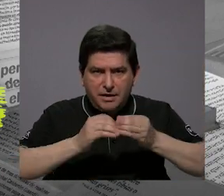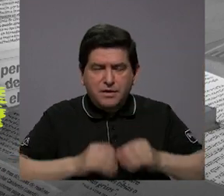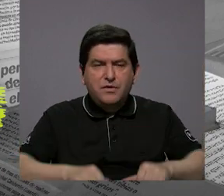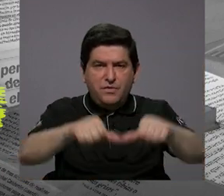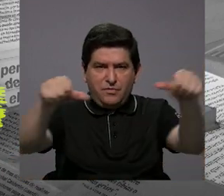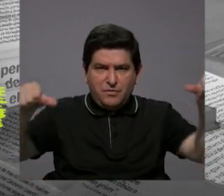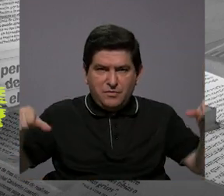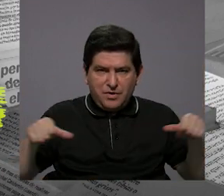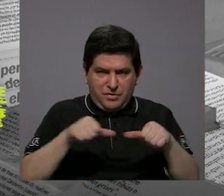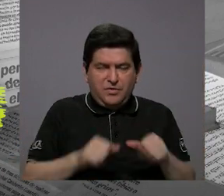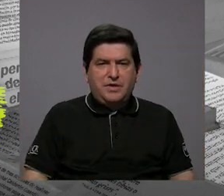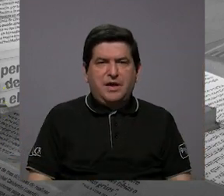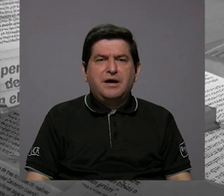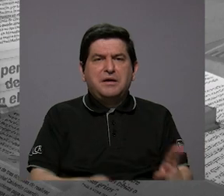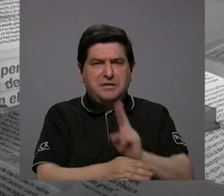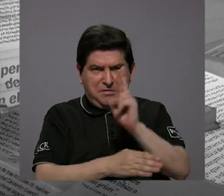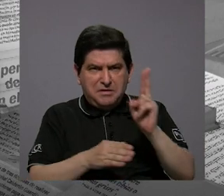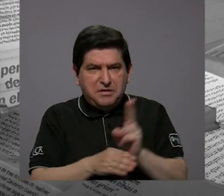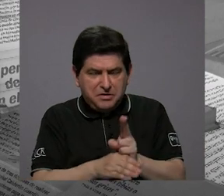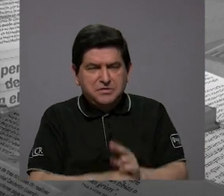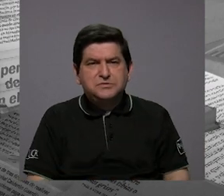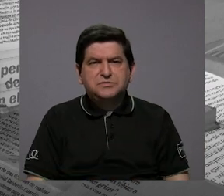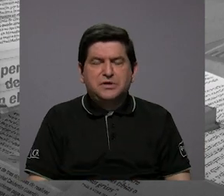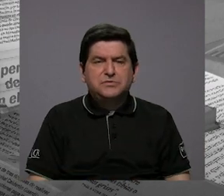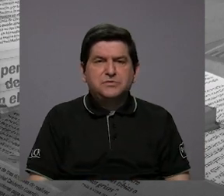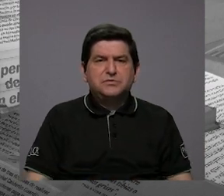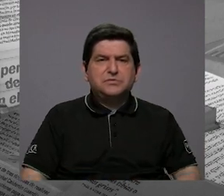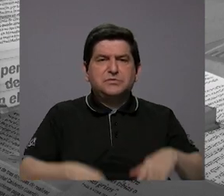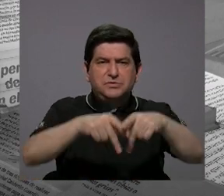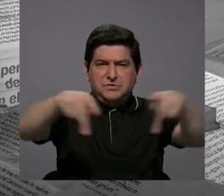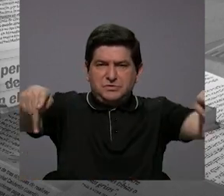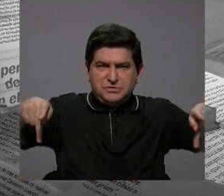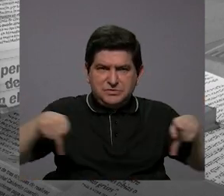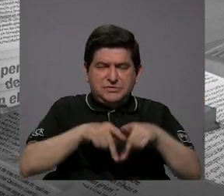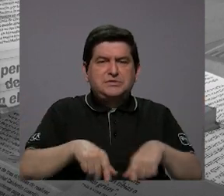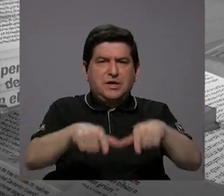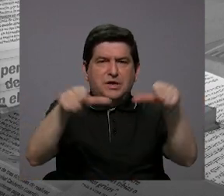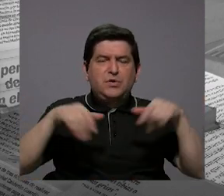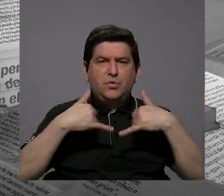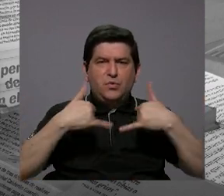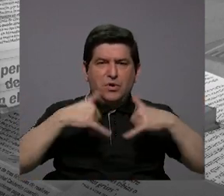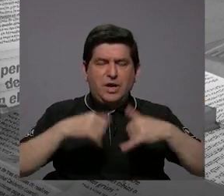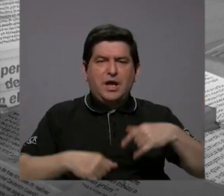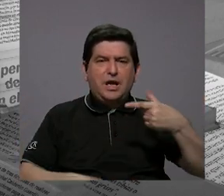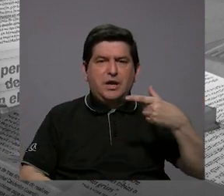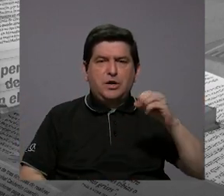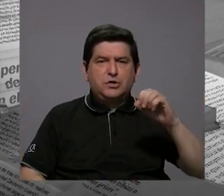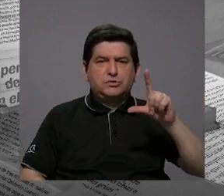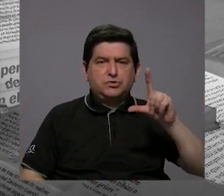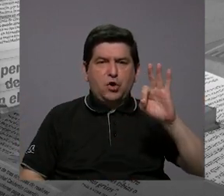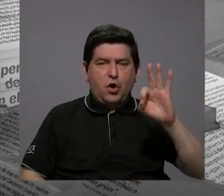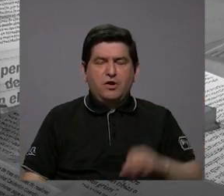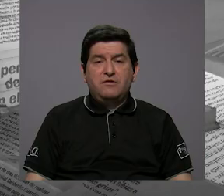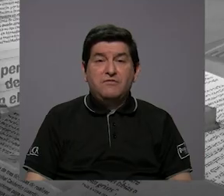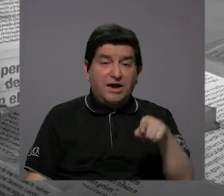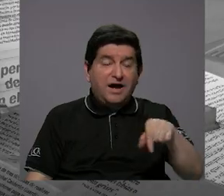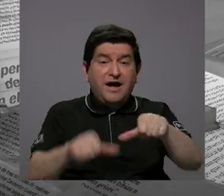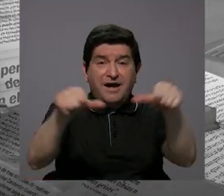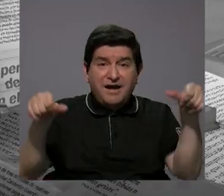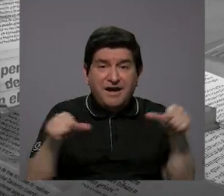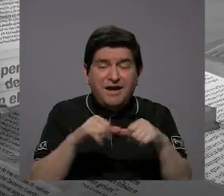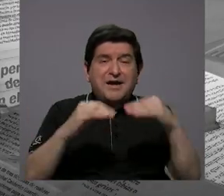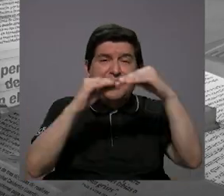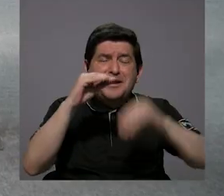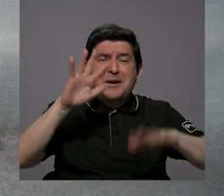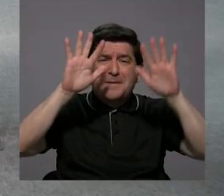de terrenos que se dedican para piscinas, para campos de golf, etcétera, es una zona, es la zona menos lluviosa